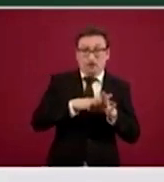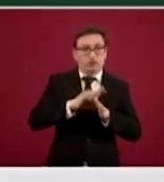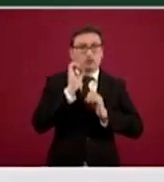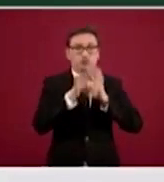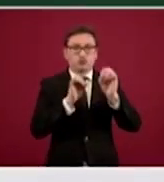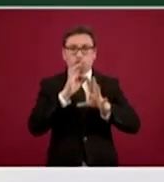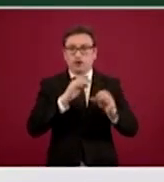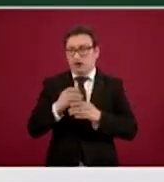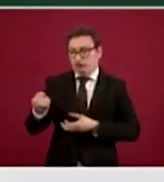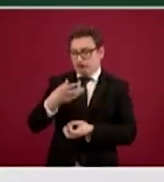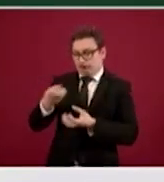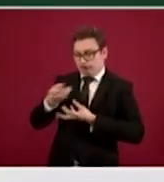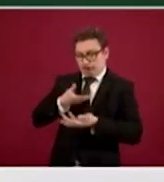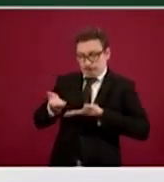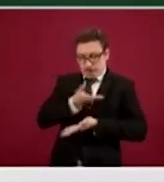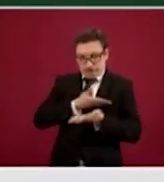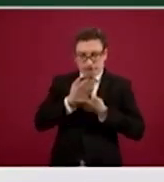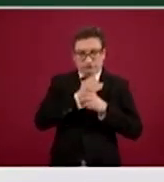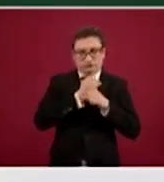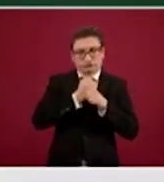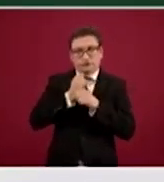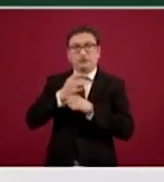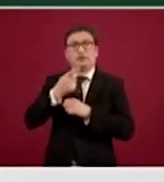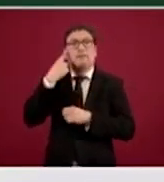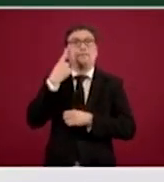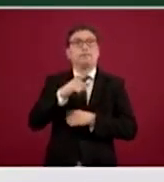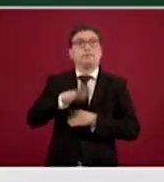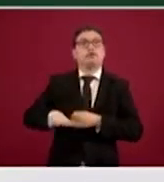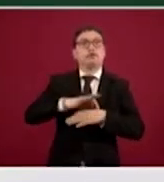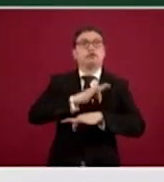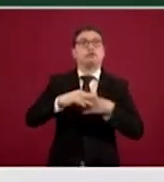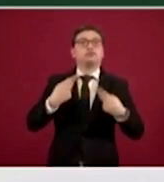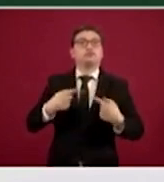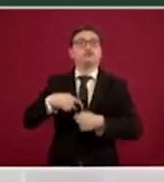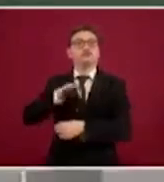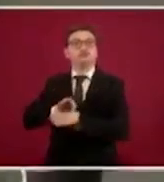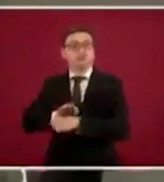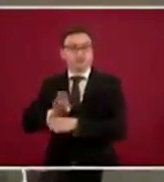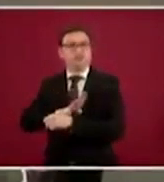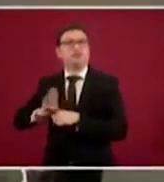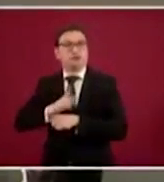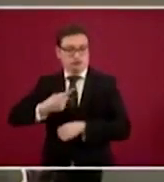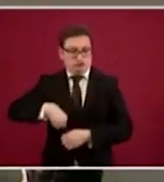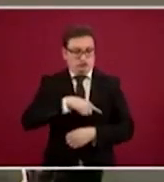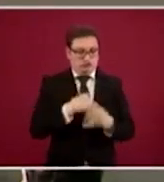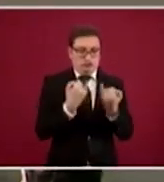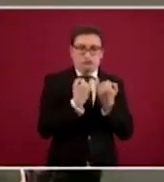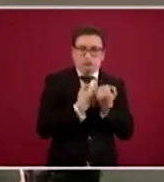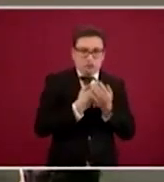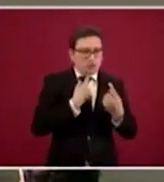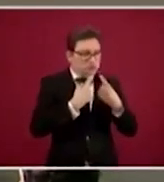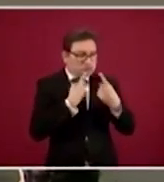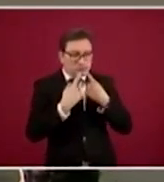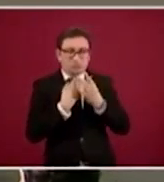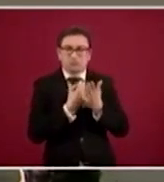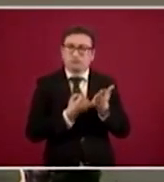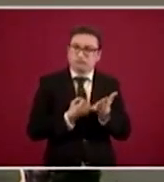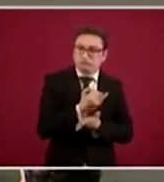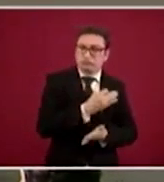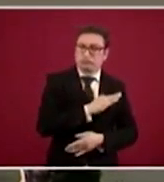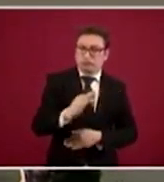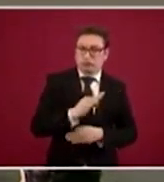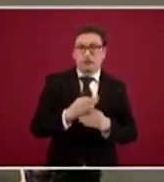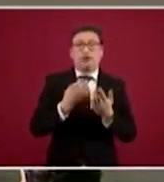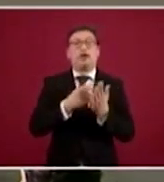favor de la propia población y en favor de nuestra toma de decisiones. Podemos bajar un poquito, tenemos diferentes